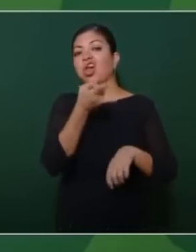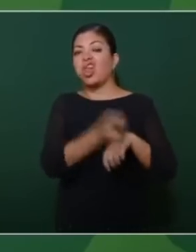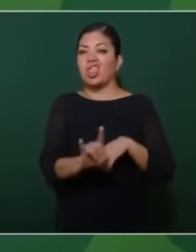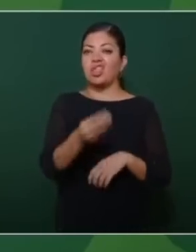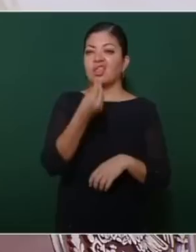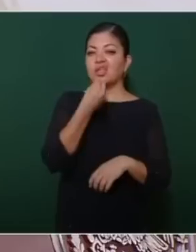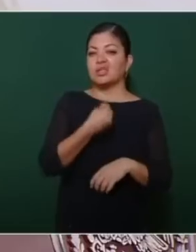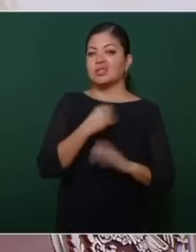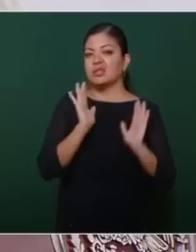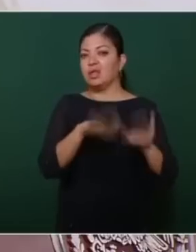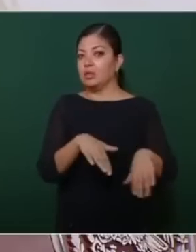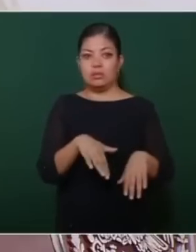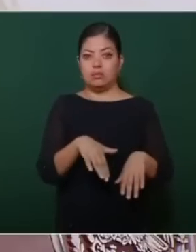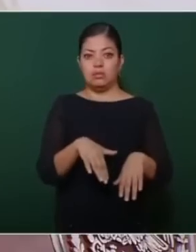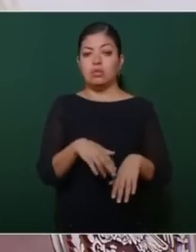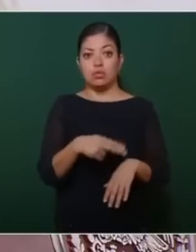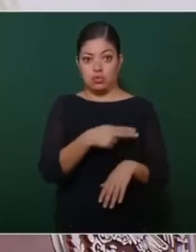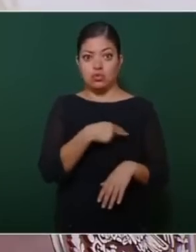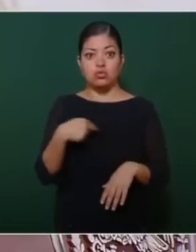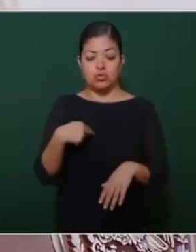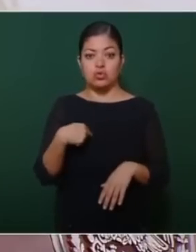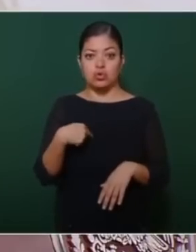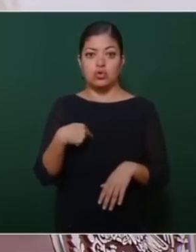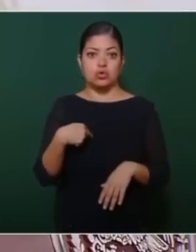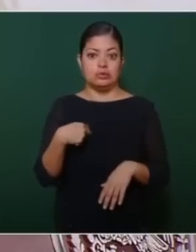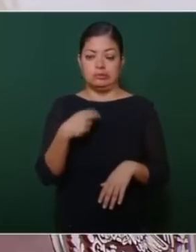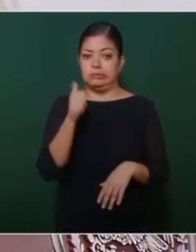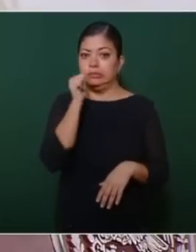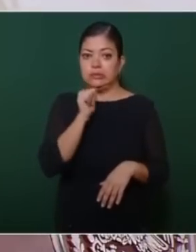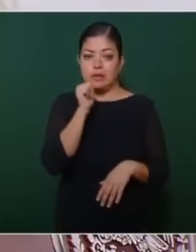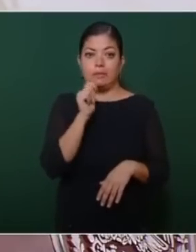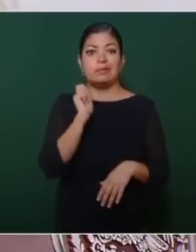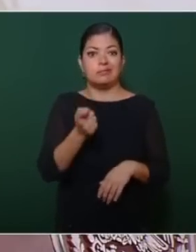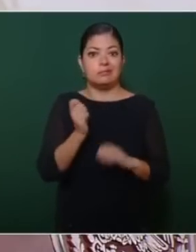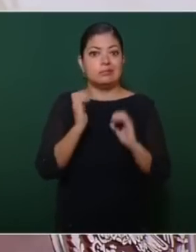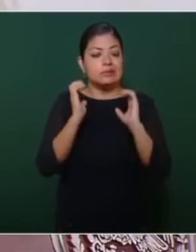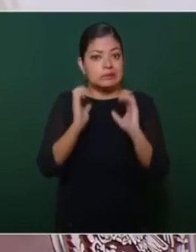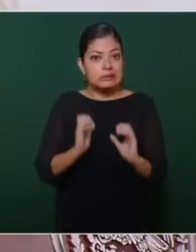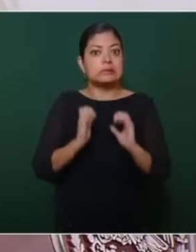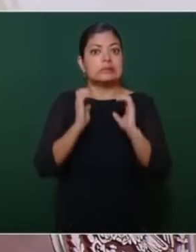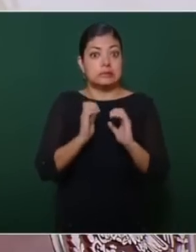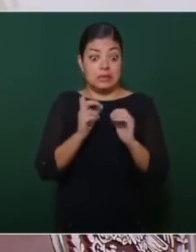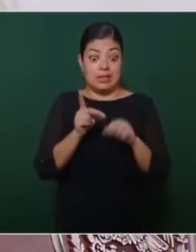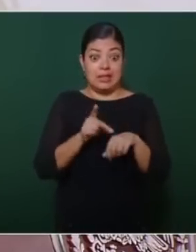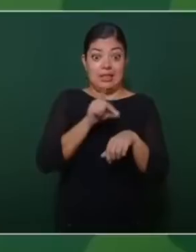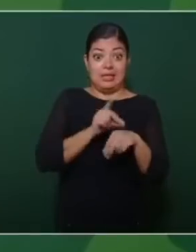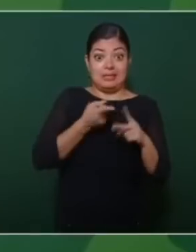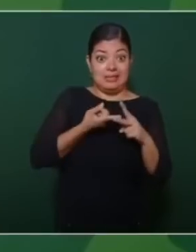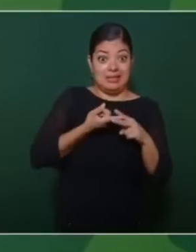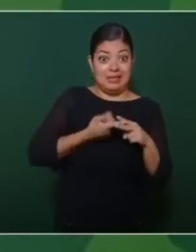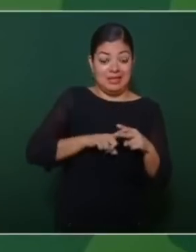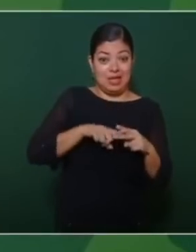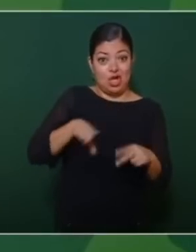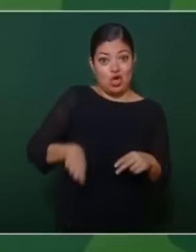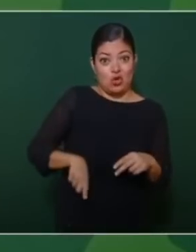que cuidamos desde el inicio del gobierno, no comprometer